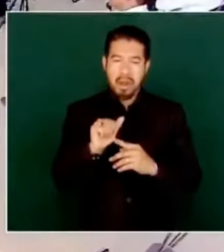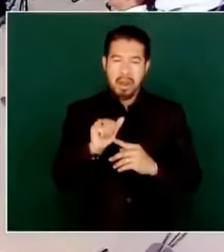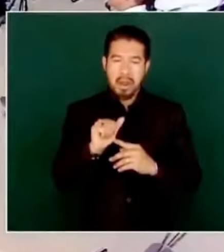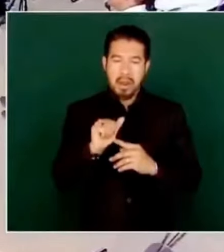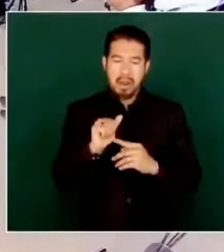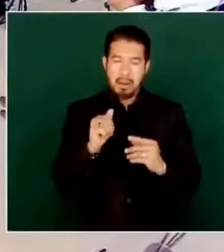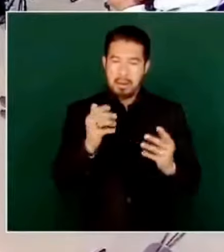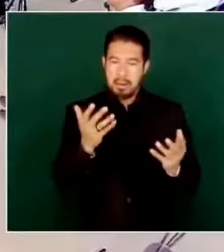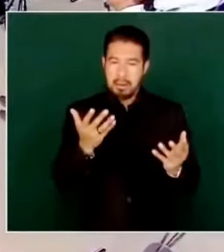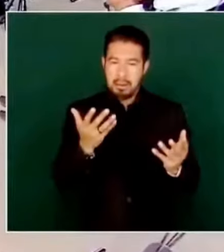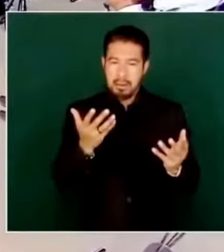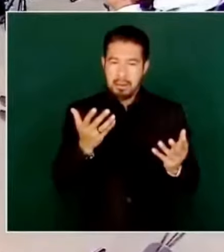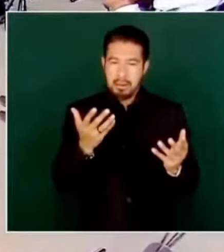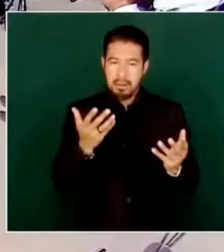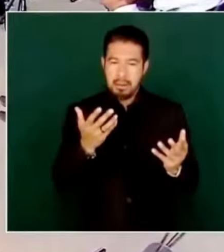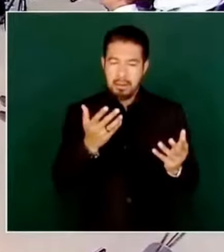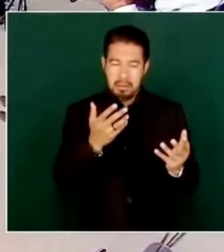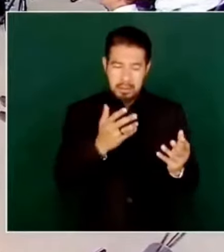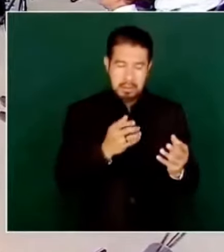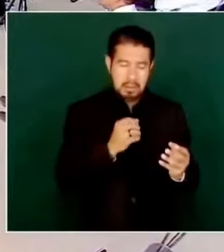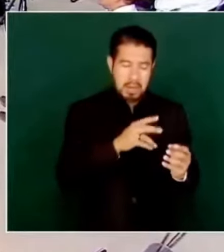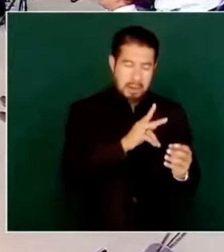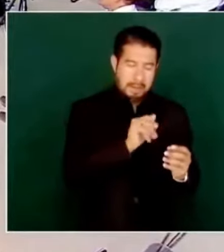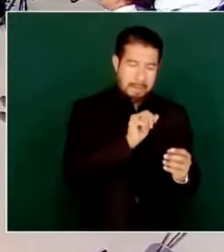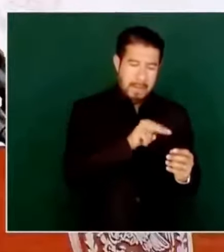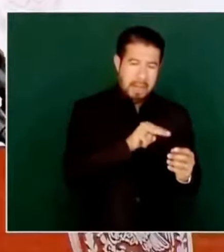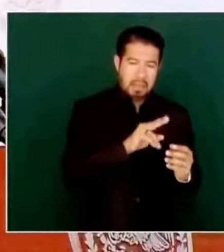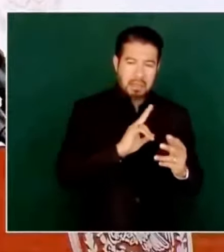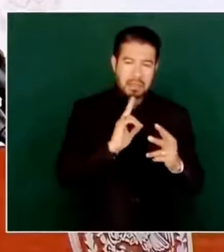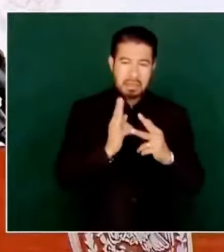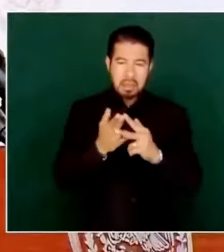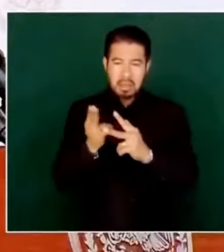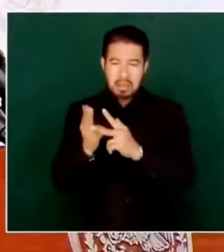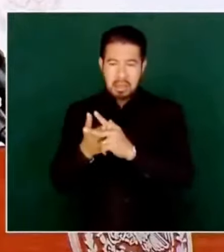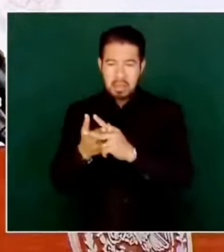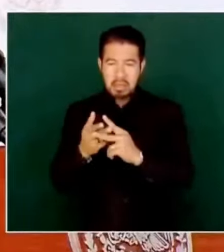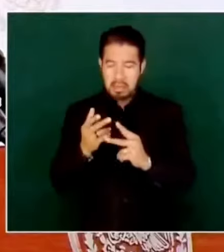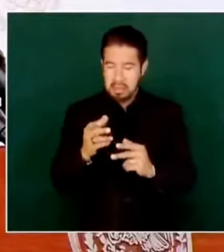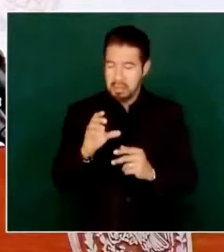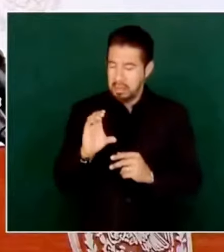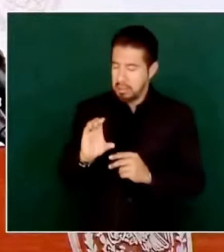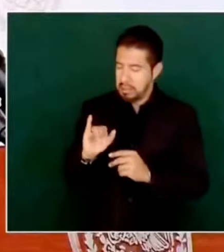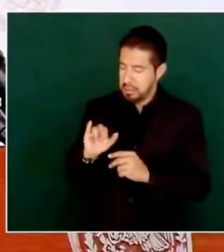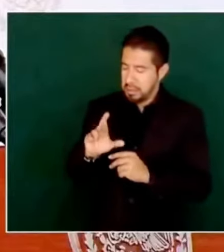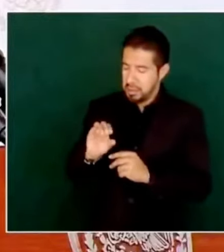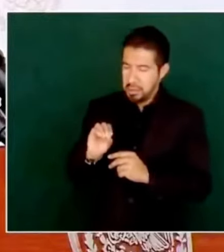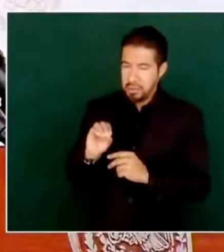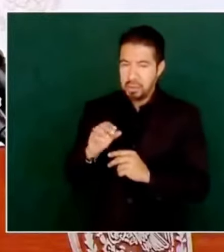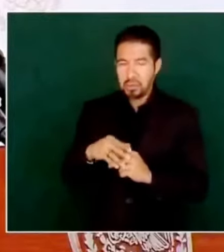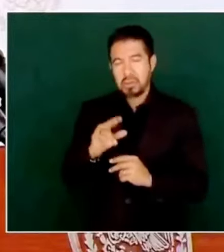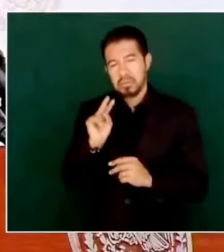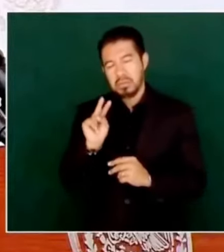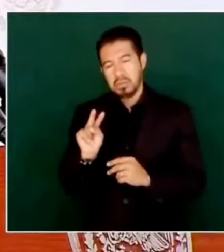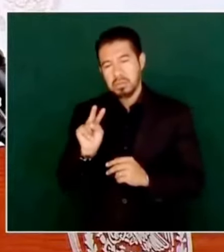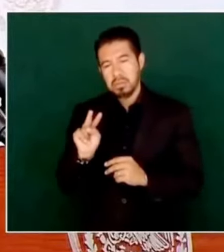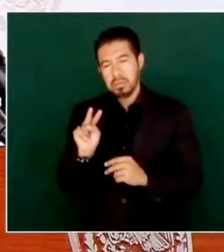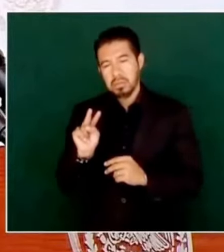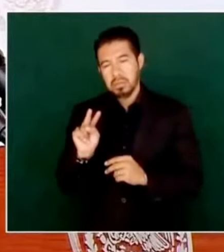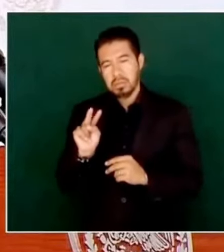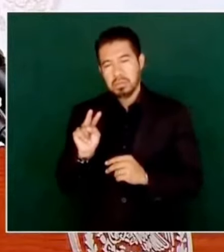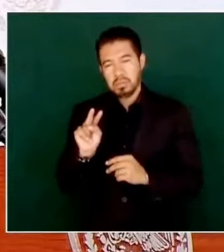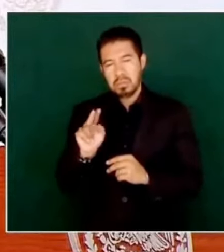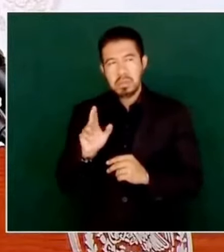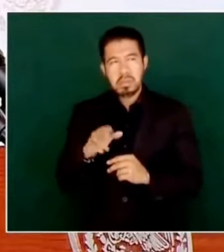Estaba yo, estaba viendo a Ciro, ya zopiloteando,